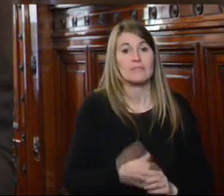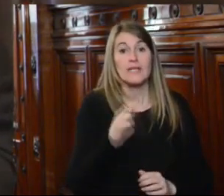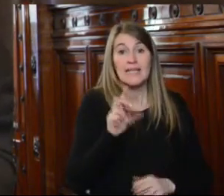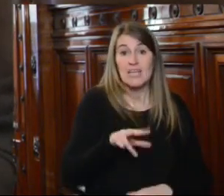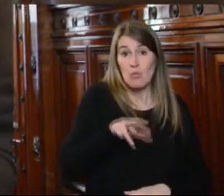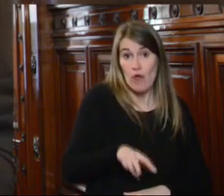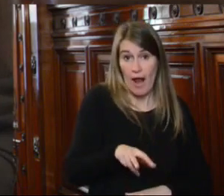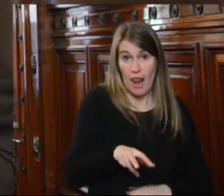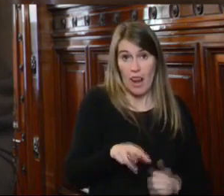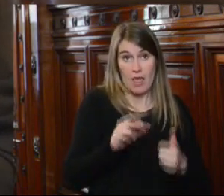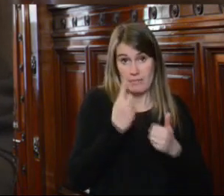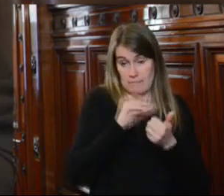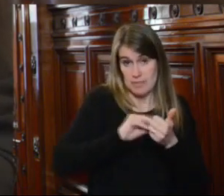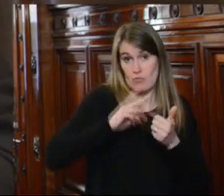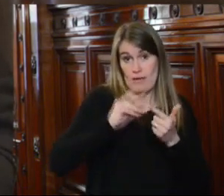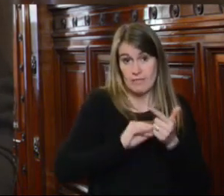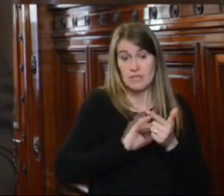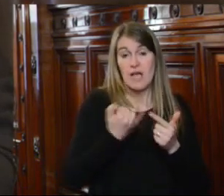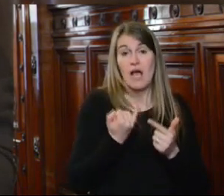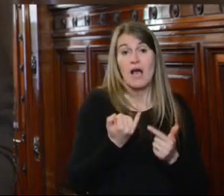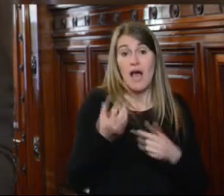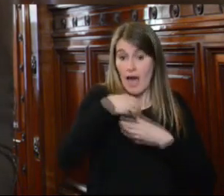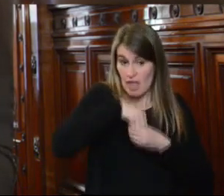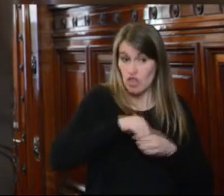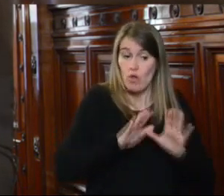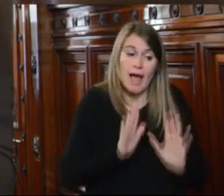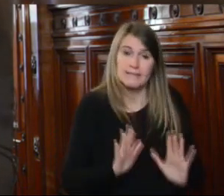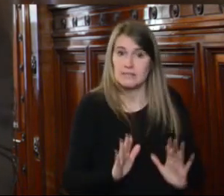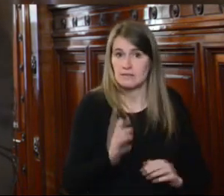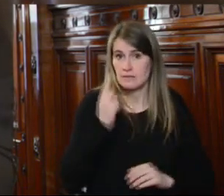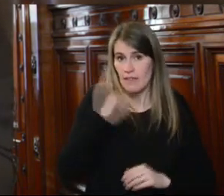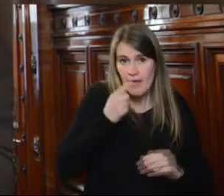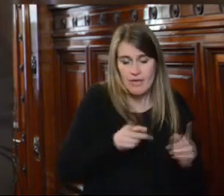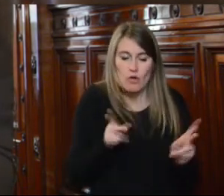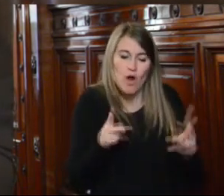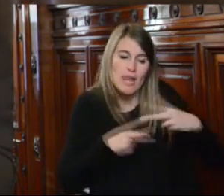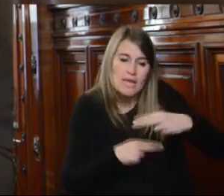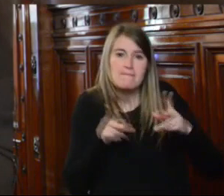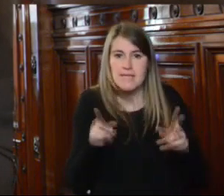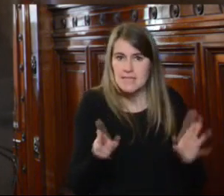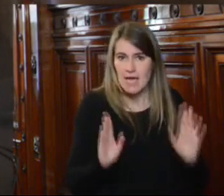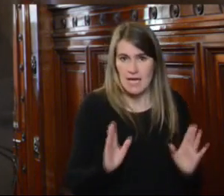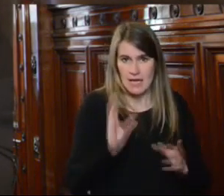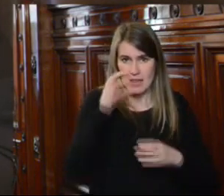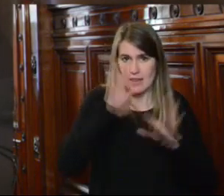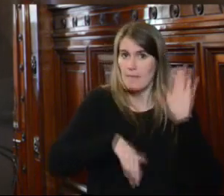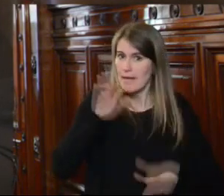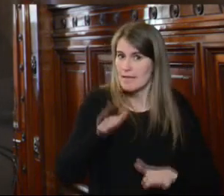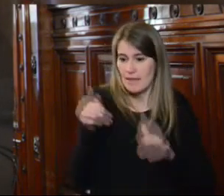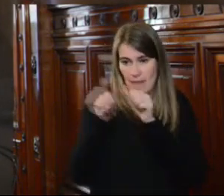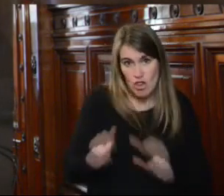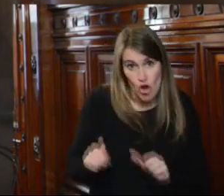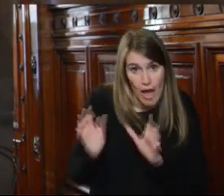tanto en primera como en segunda instancia intervinieron dentro de su marco competencial dentro de la porción de jurisdicción que les corresponde